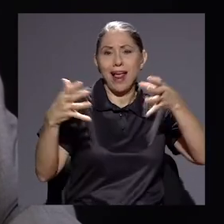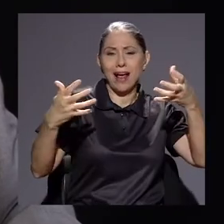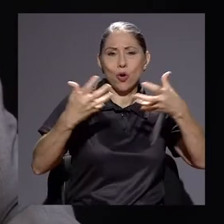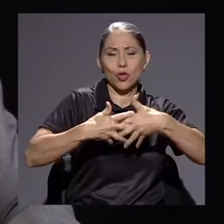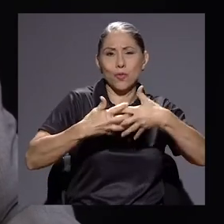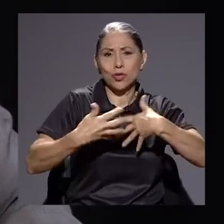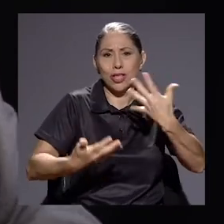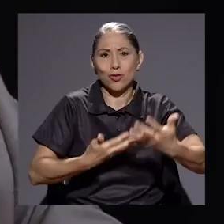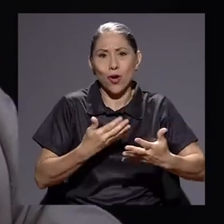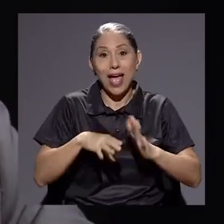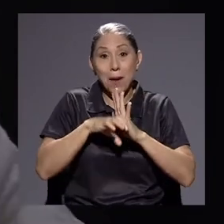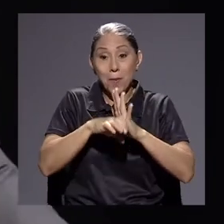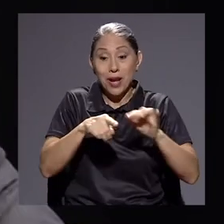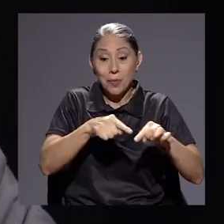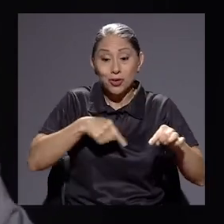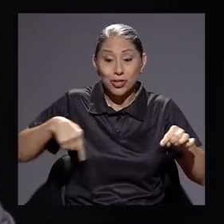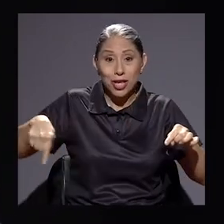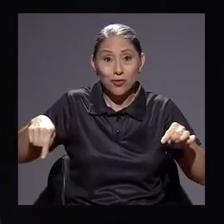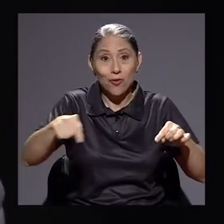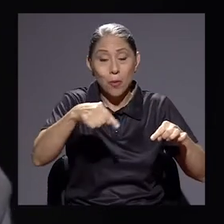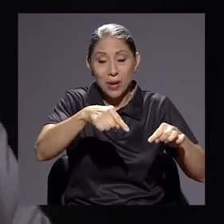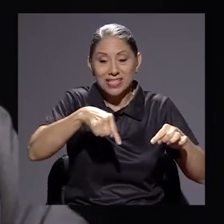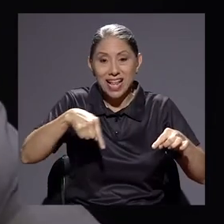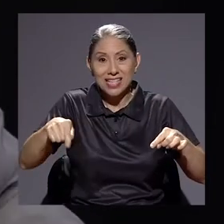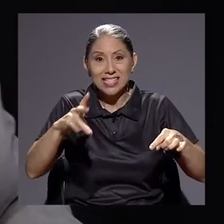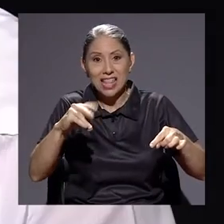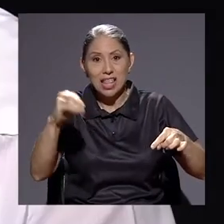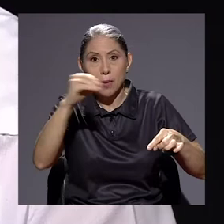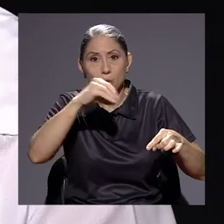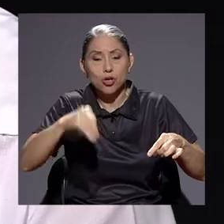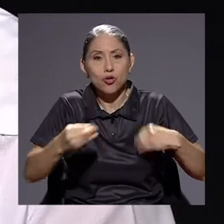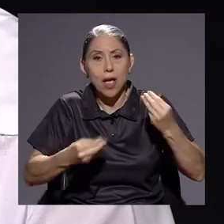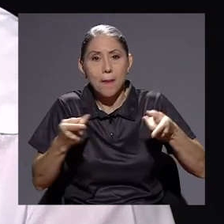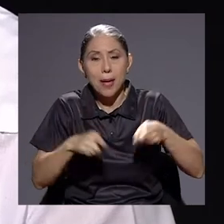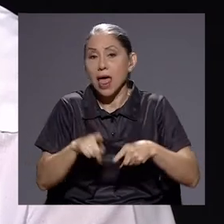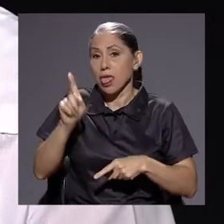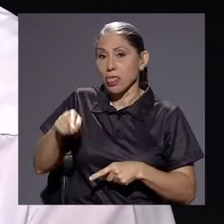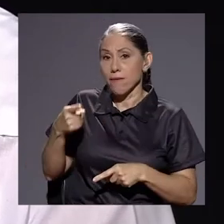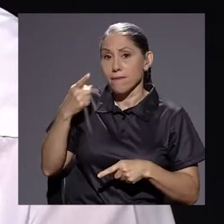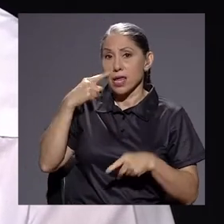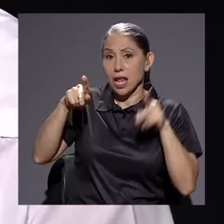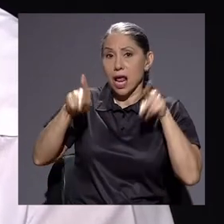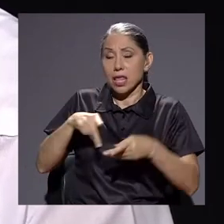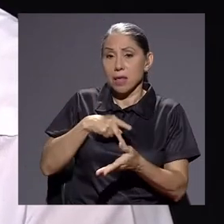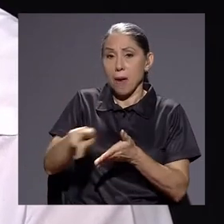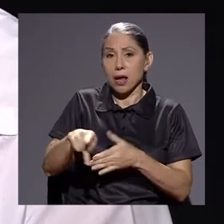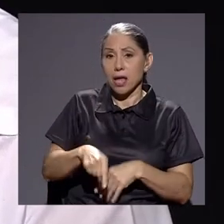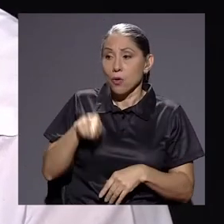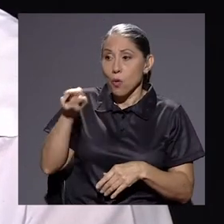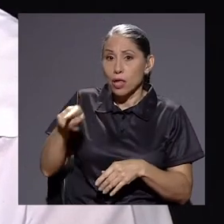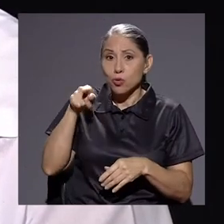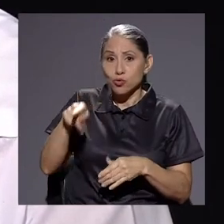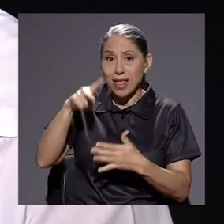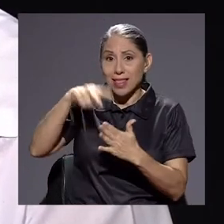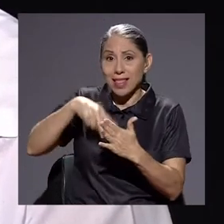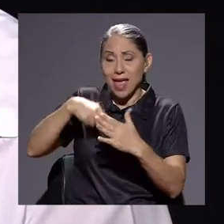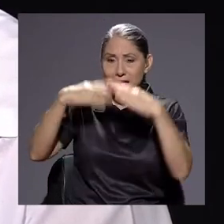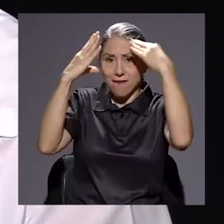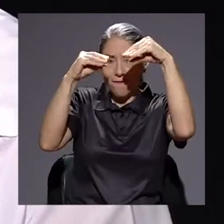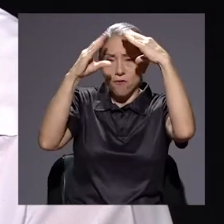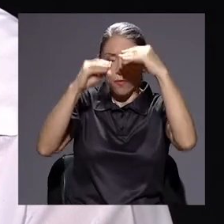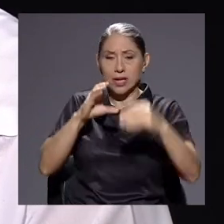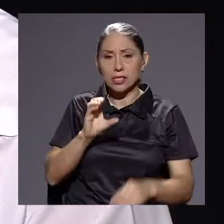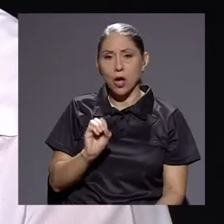contribuyente, es que si esto fuera un pastel, el 70% lo aportan ellos. que ver que la gente pague. Y yo creo que usted cuando lee los informes de la OCDE,